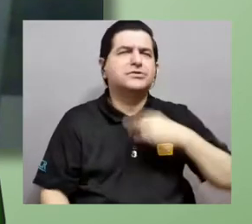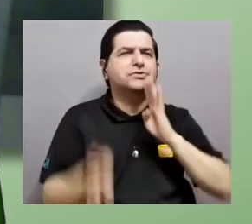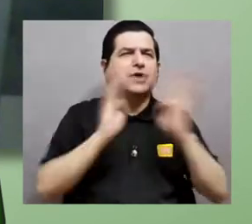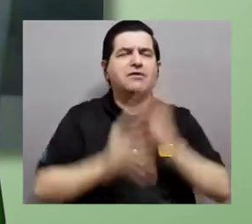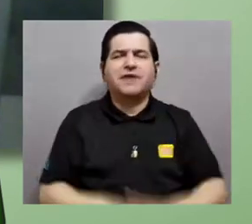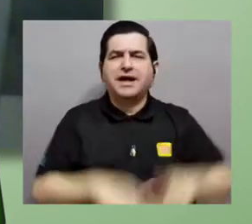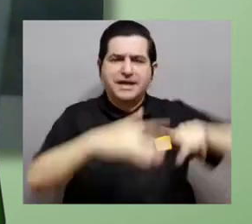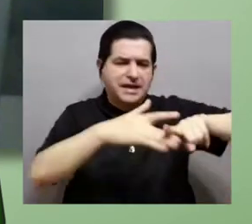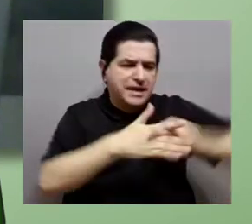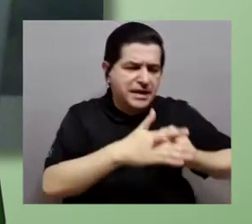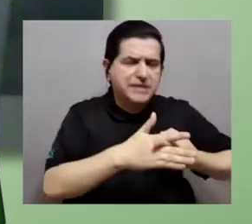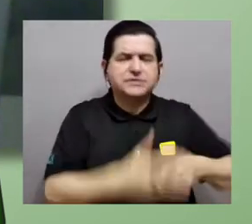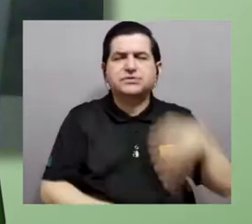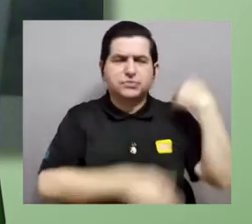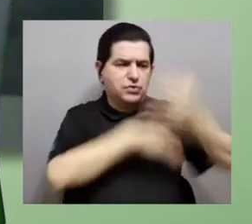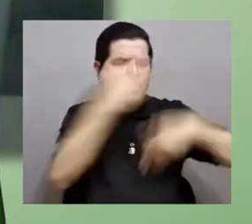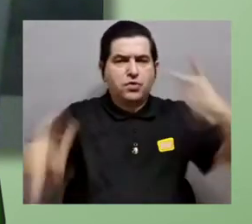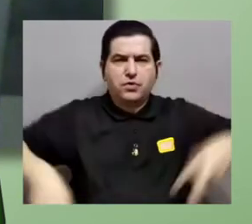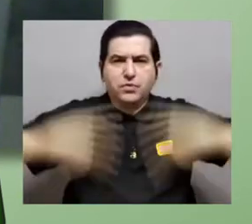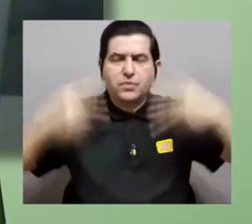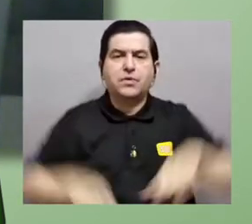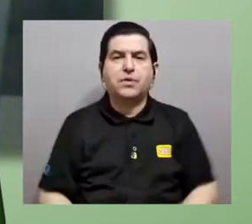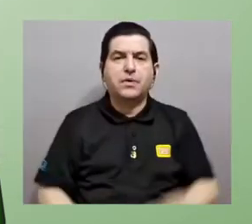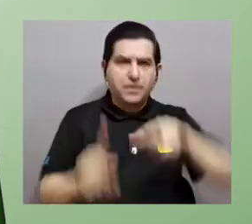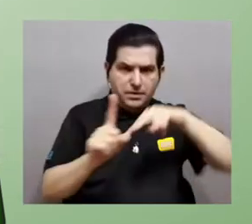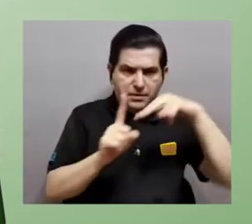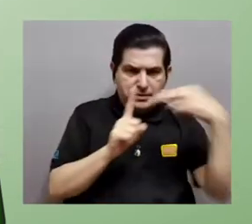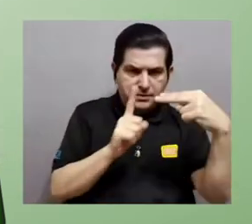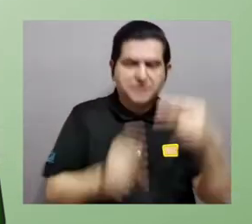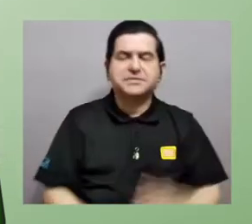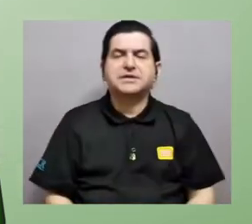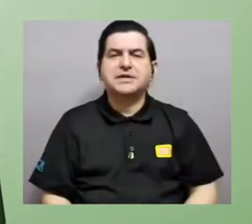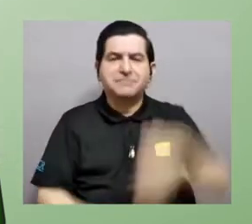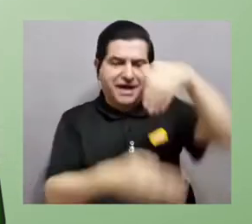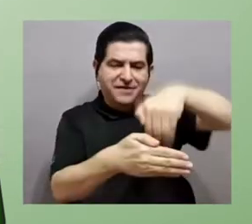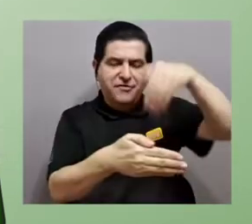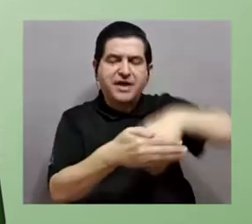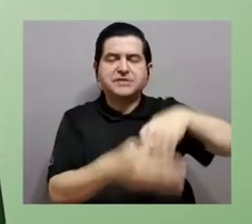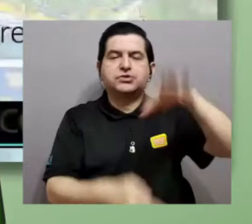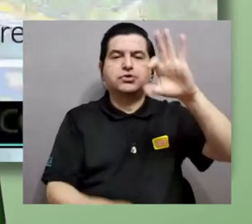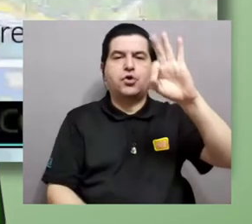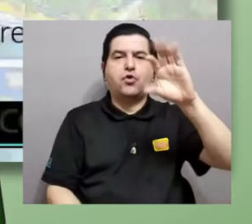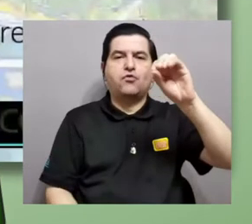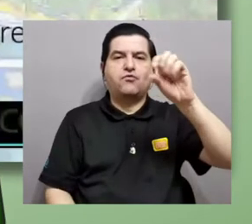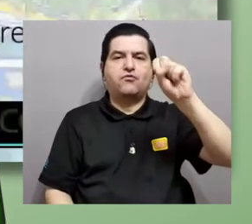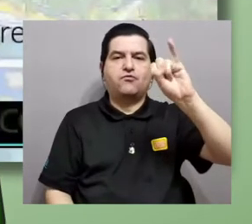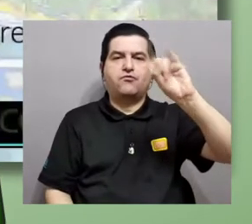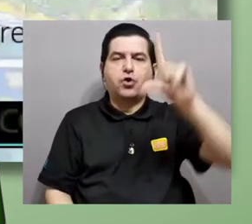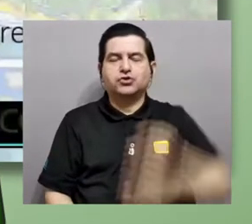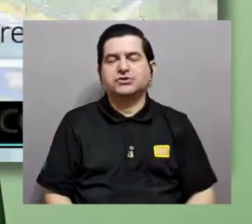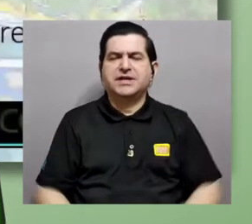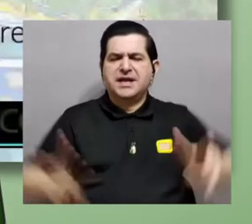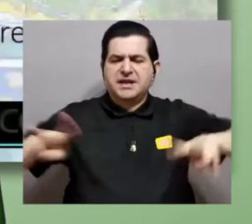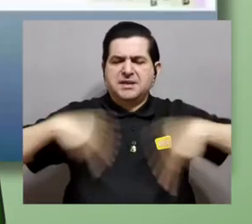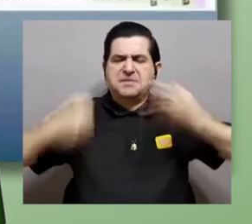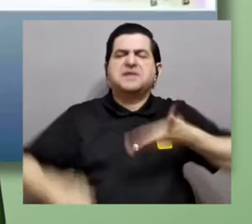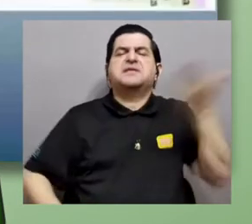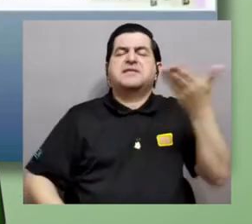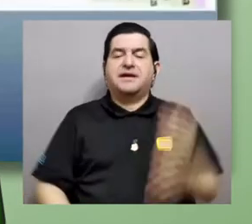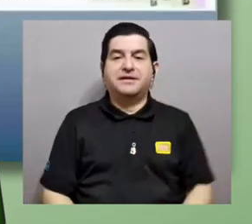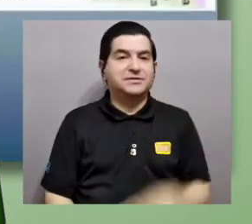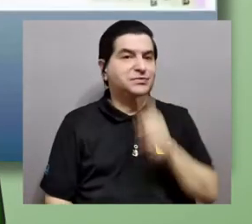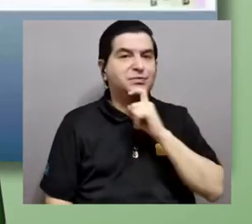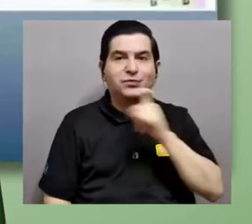de la origen y evolución de la vida desde la perspectiva del registro fósil. ¿Qué es la vida? Bueno,